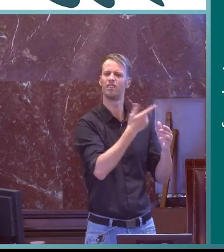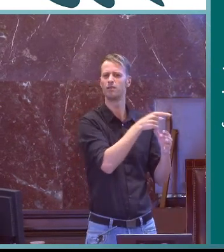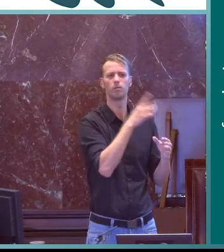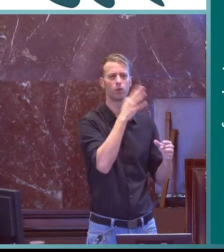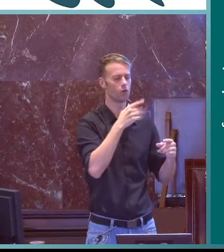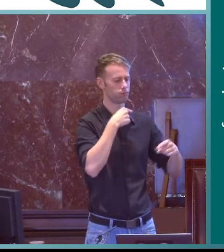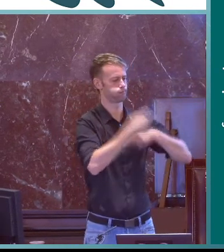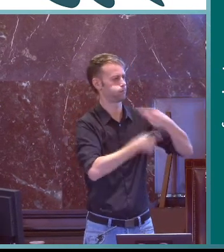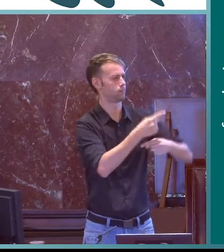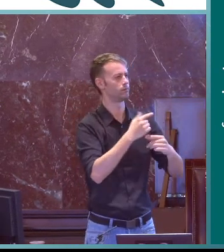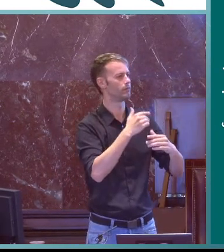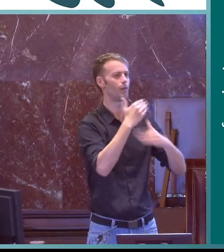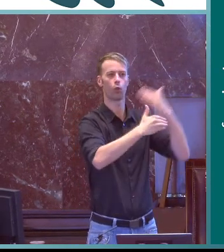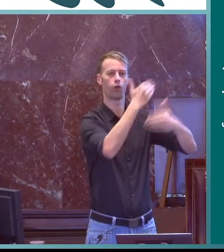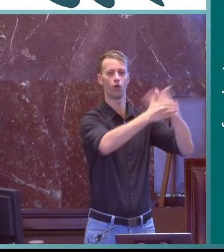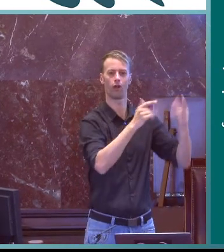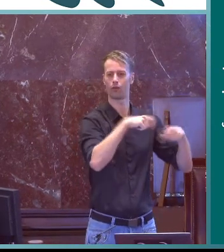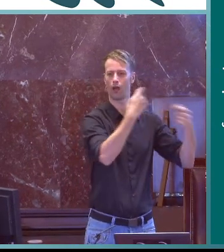la diversidad biológica